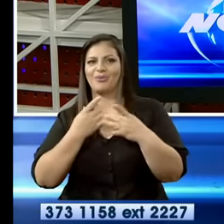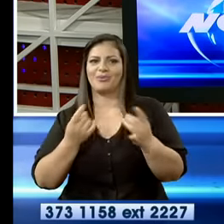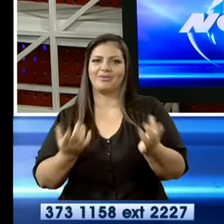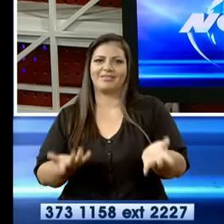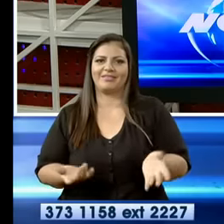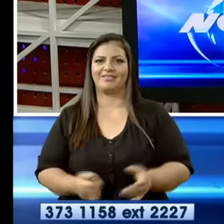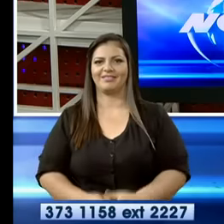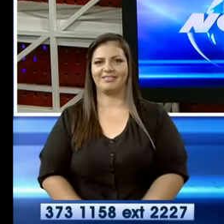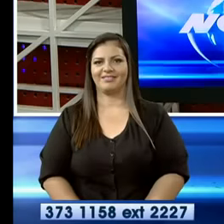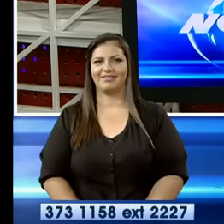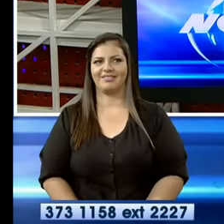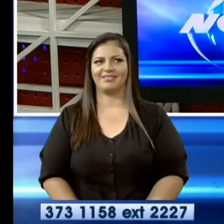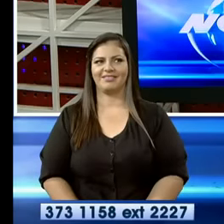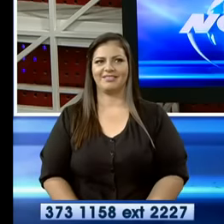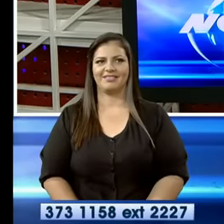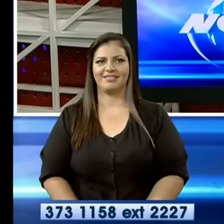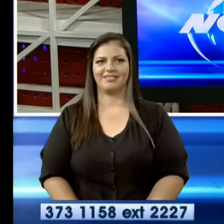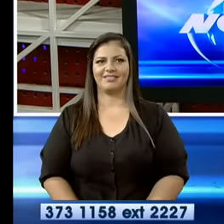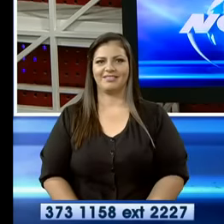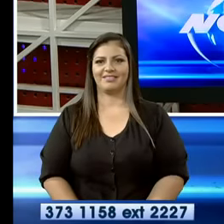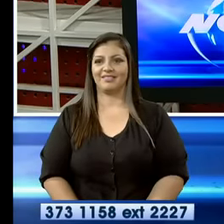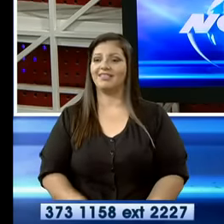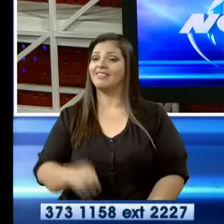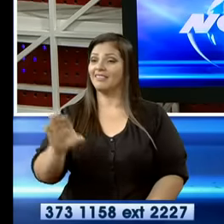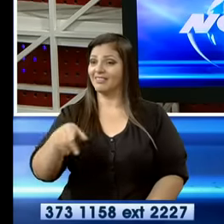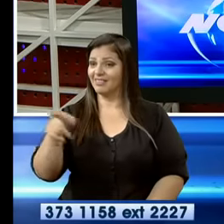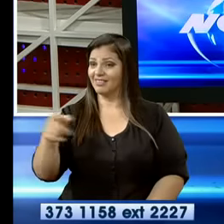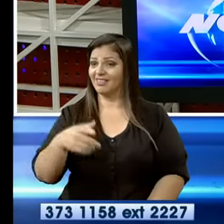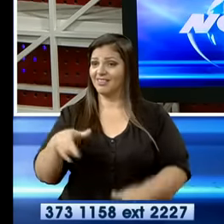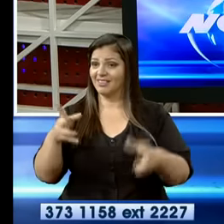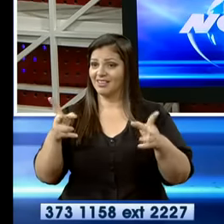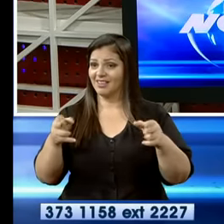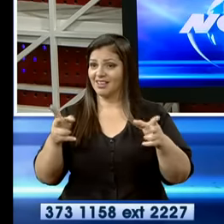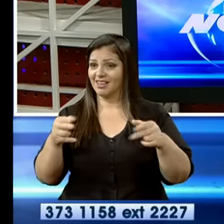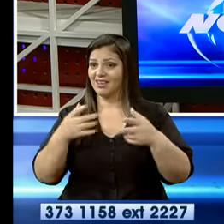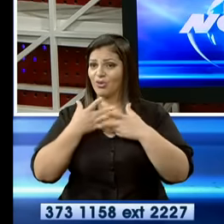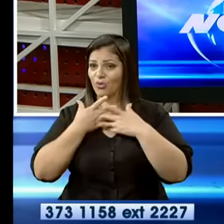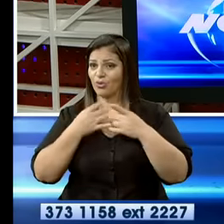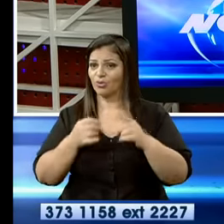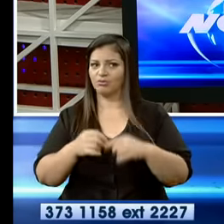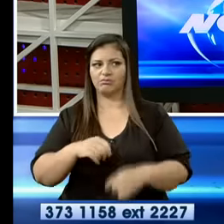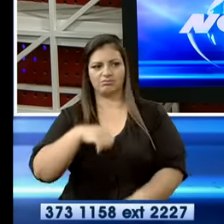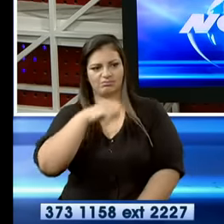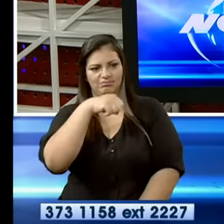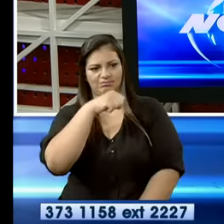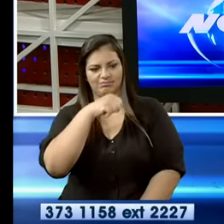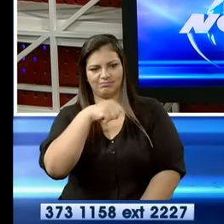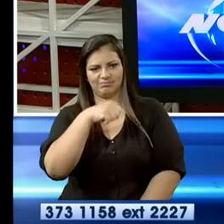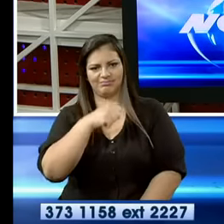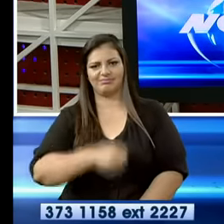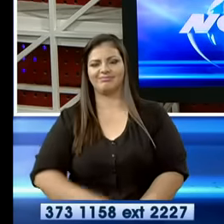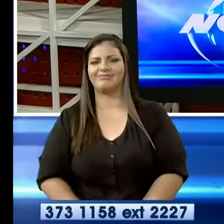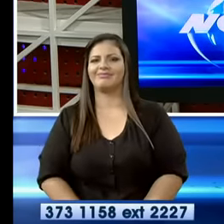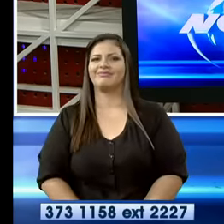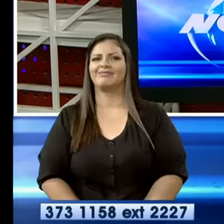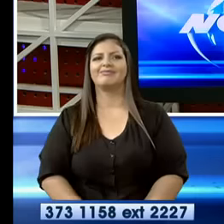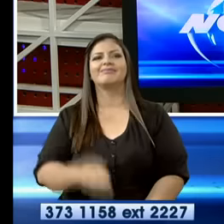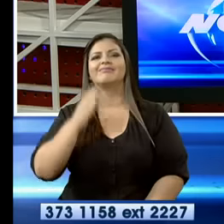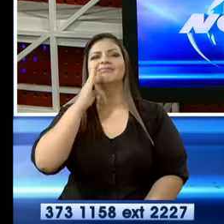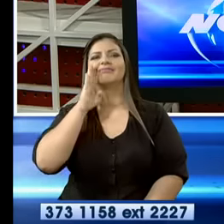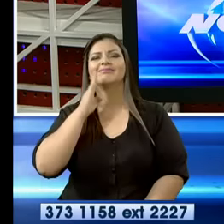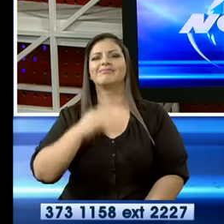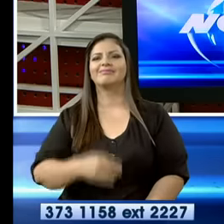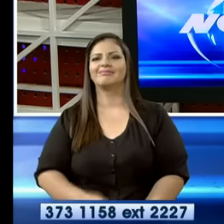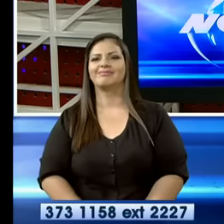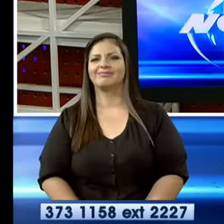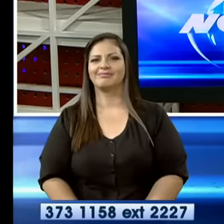yo? Ya le dije yo. ¿Le gustan los cangrejos también a usted? También, pues también le gustan. Se los encuestan. Muy bien, Jorge. Y fueron los que pasan en